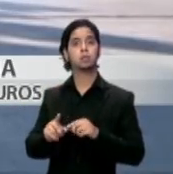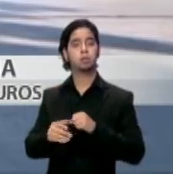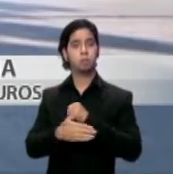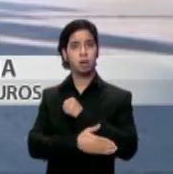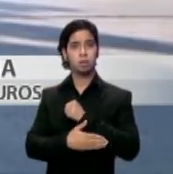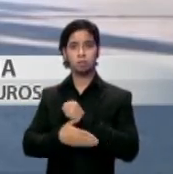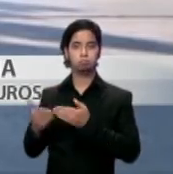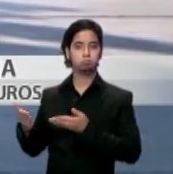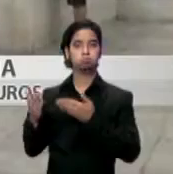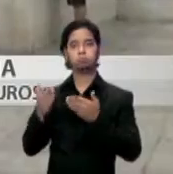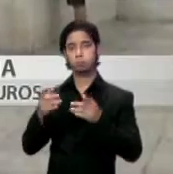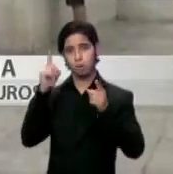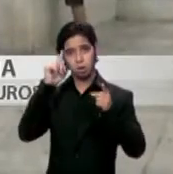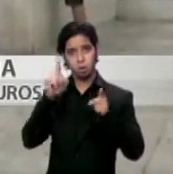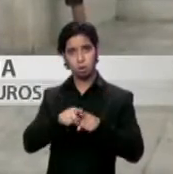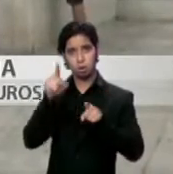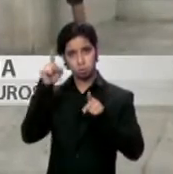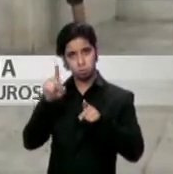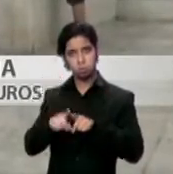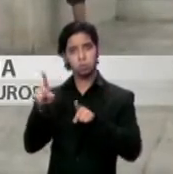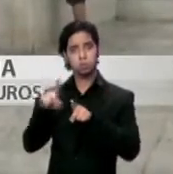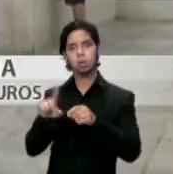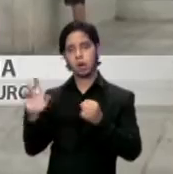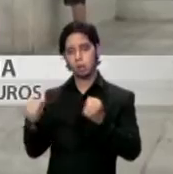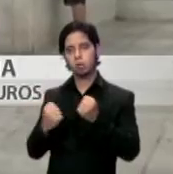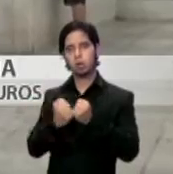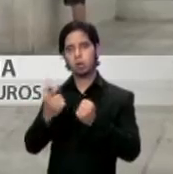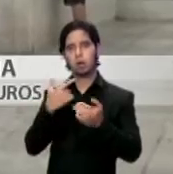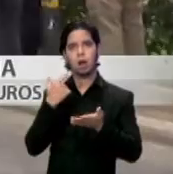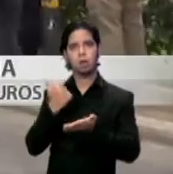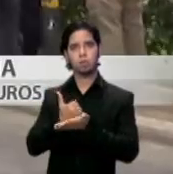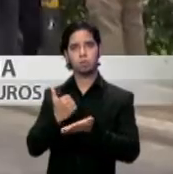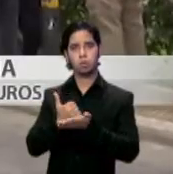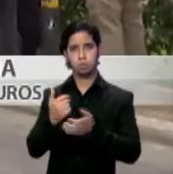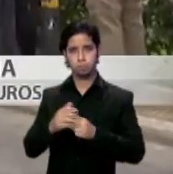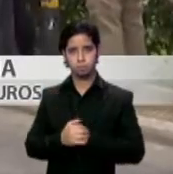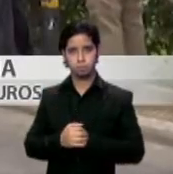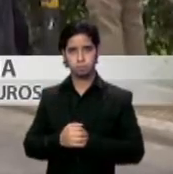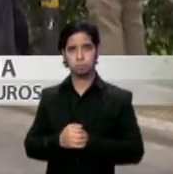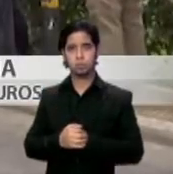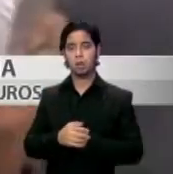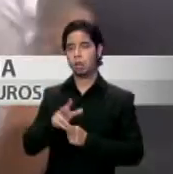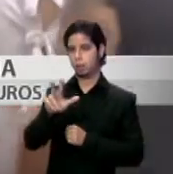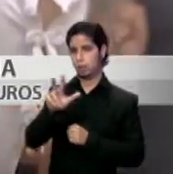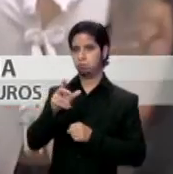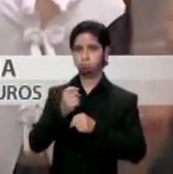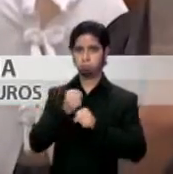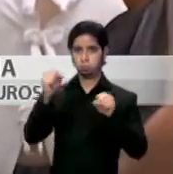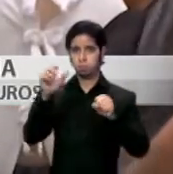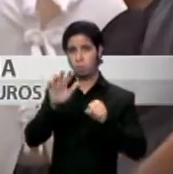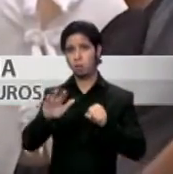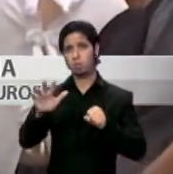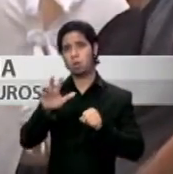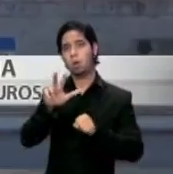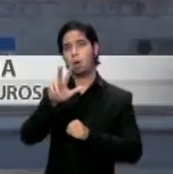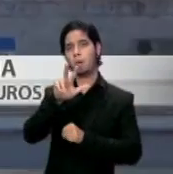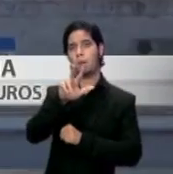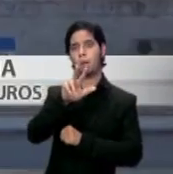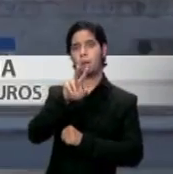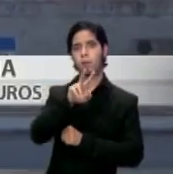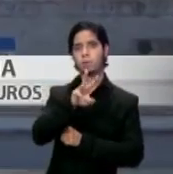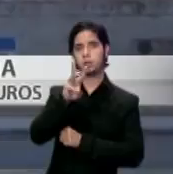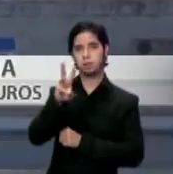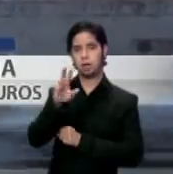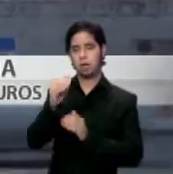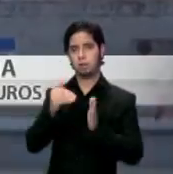y dieran luz verde a la ayuda en el día de hoy. El programa financiero del tercer rescate contará con un primer paquete de 26 mil millones